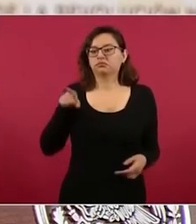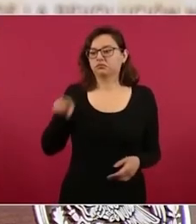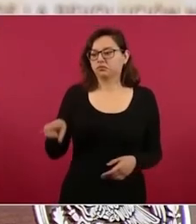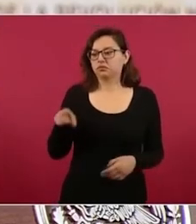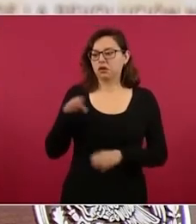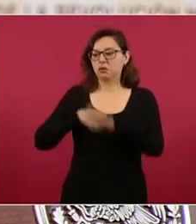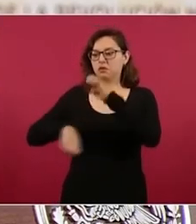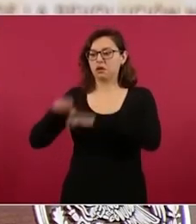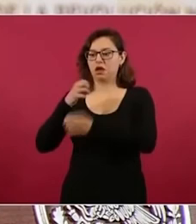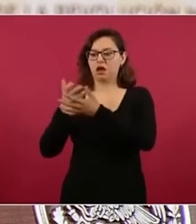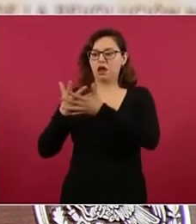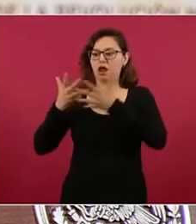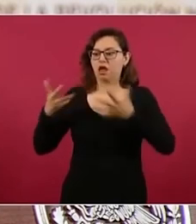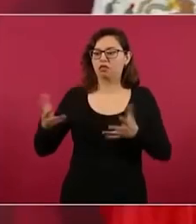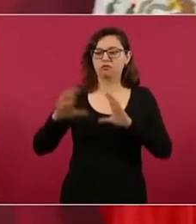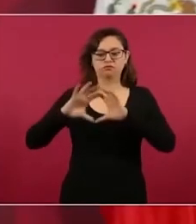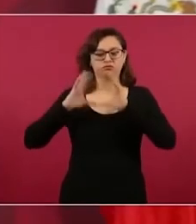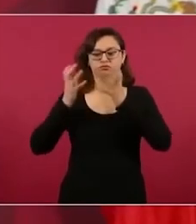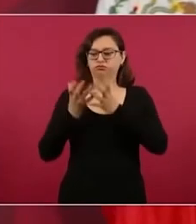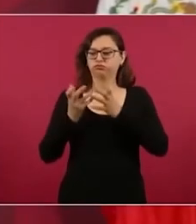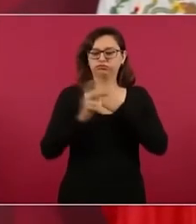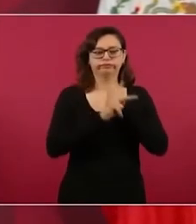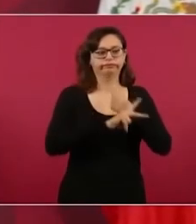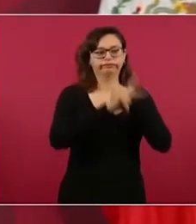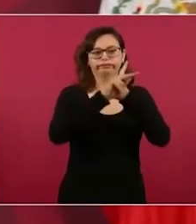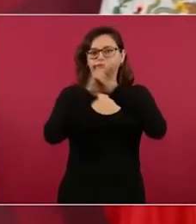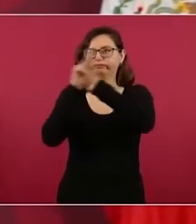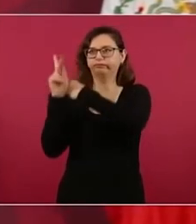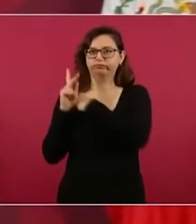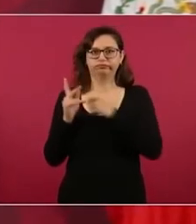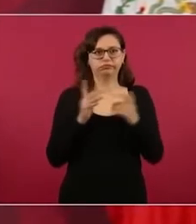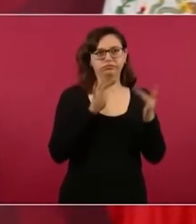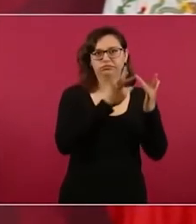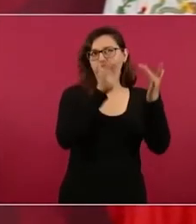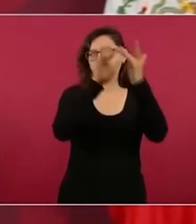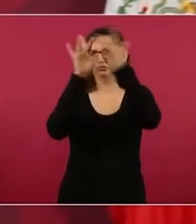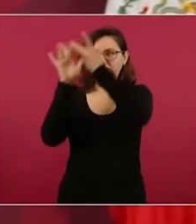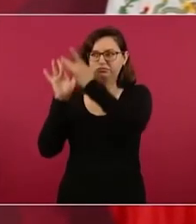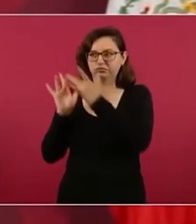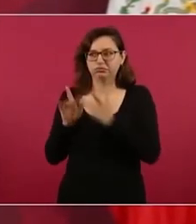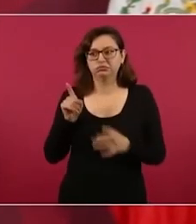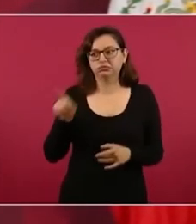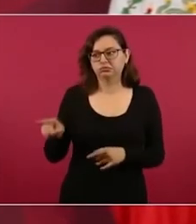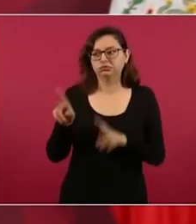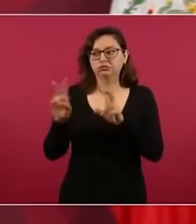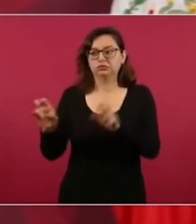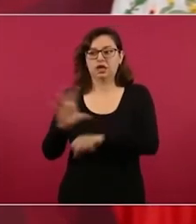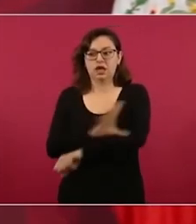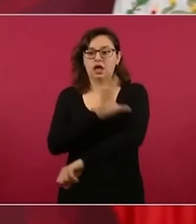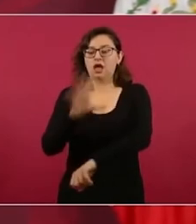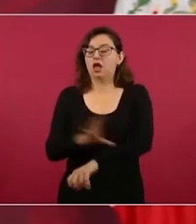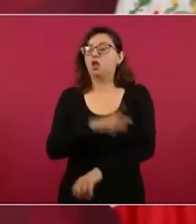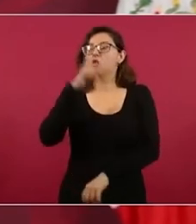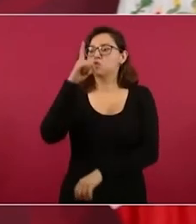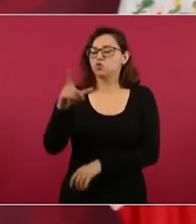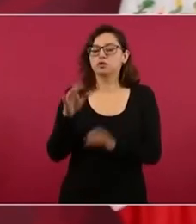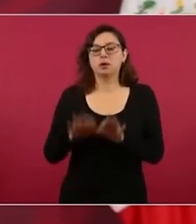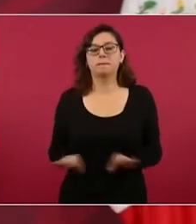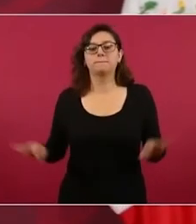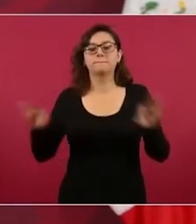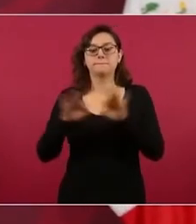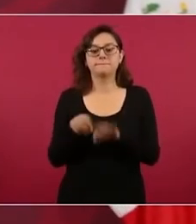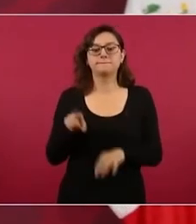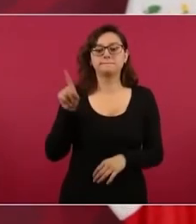es de las empresas del sector eléctrico muy importante entonces tienen tres